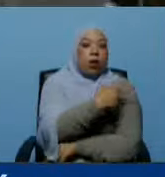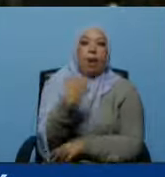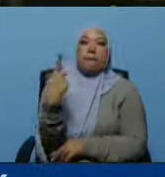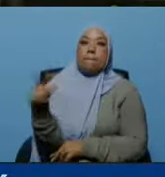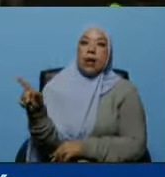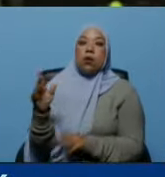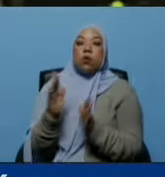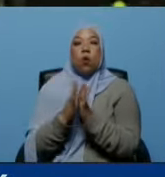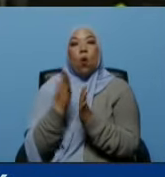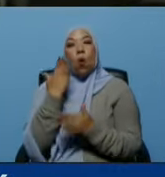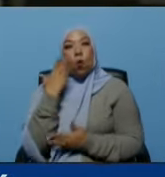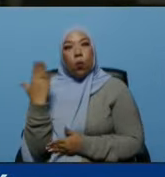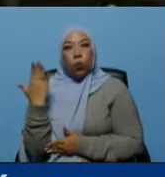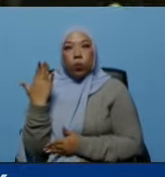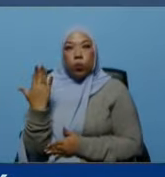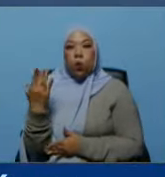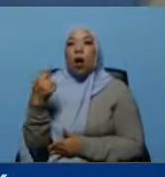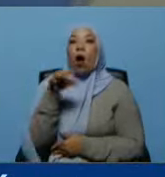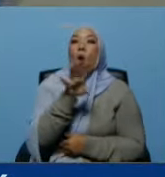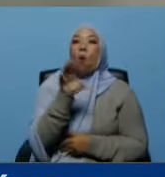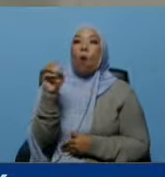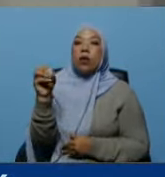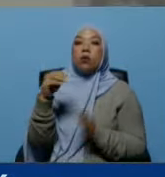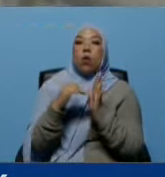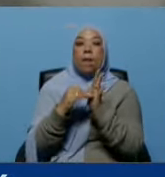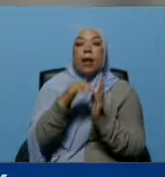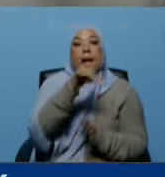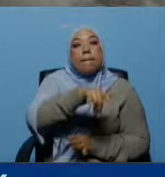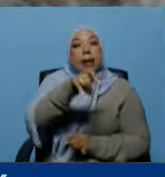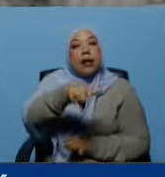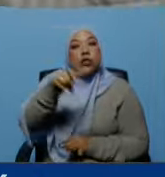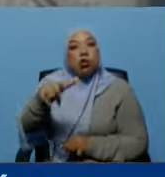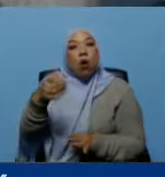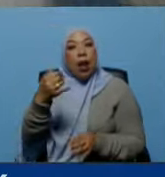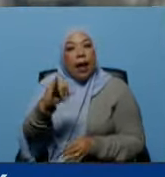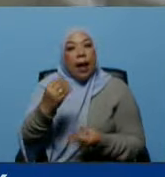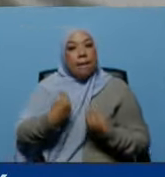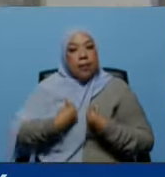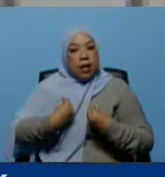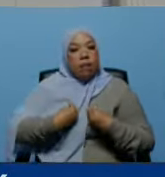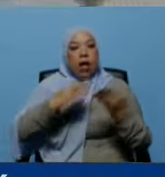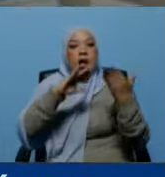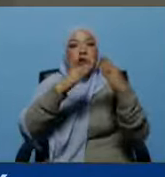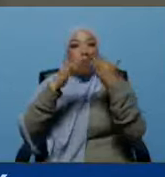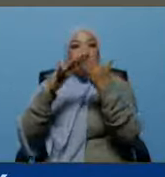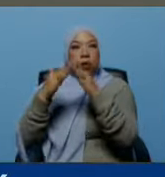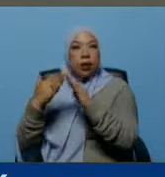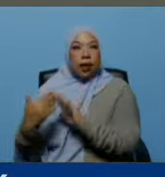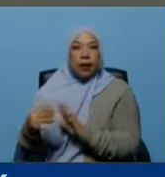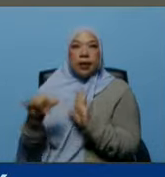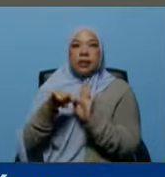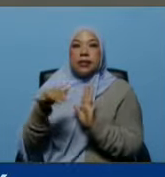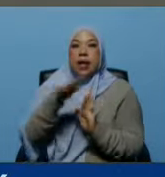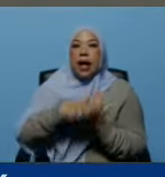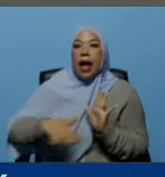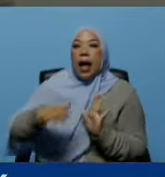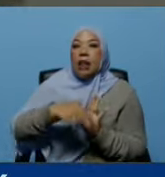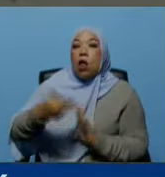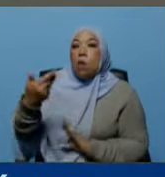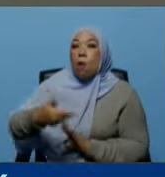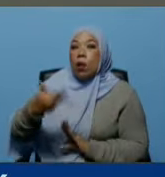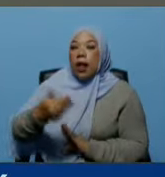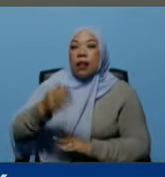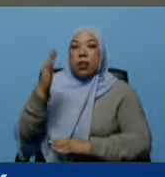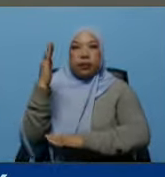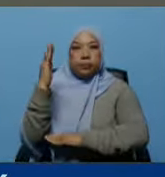Guerrera Ana Soto que son más de 400 mil habitantes y que garantiza la atención de un punto y círculo importante